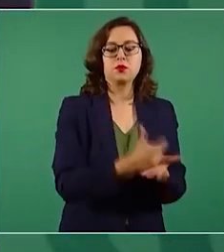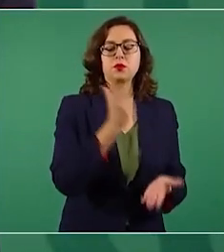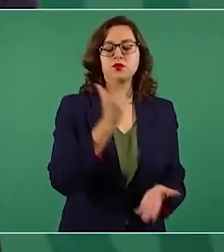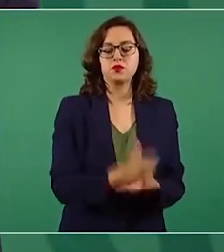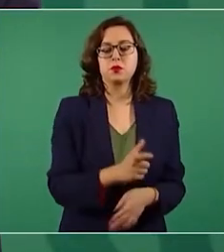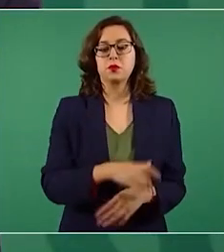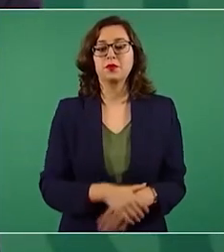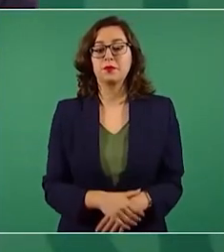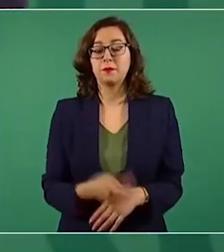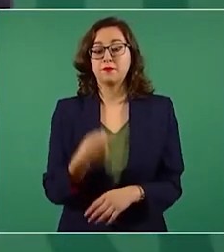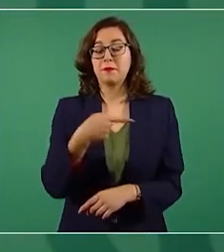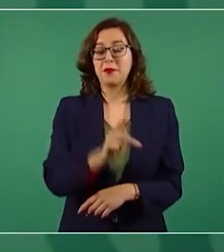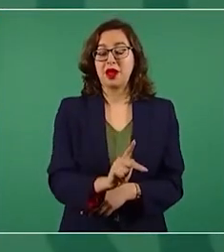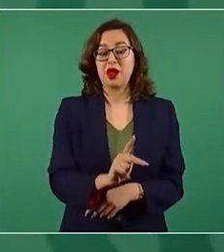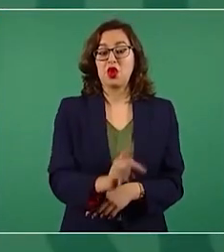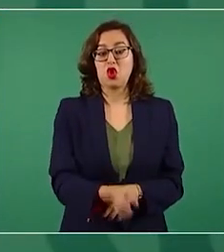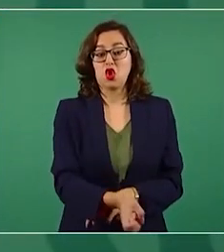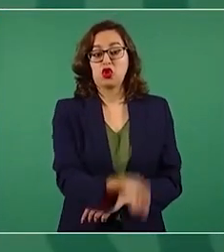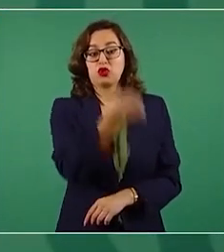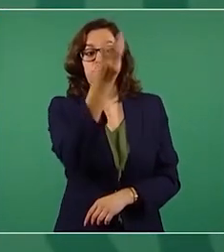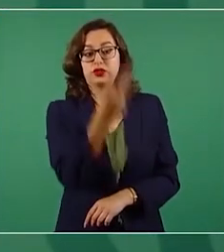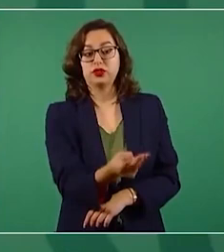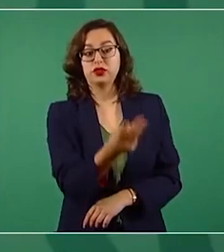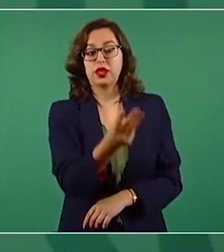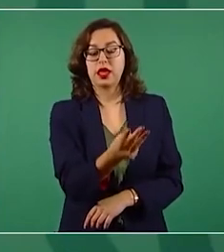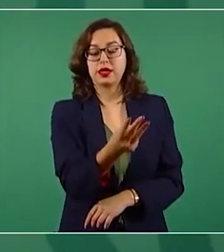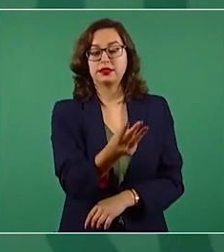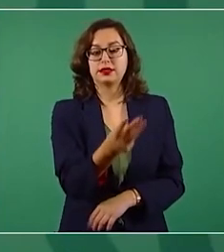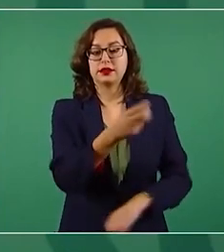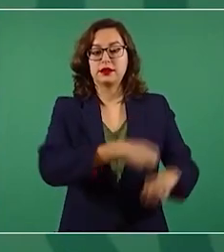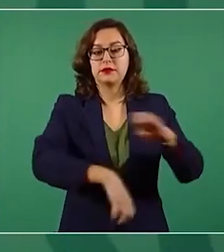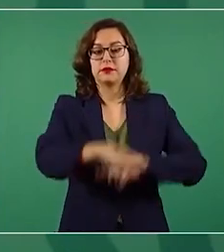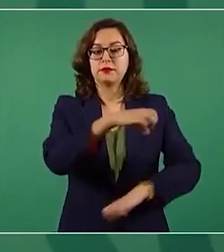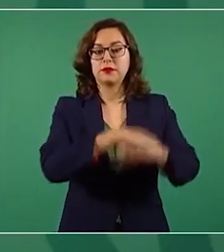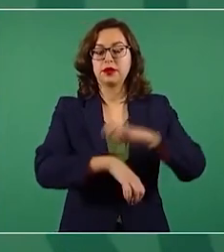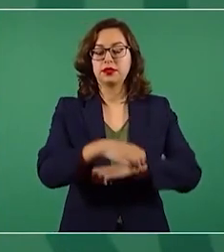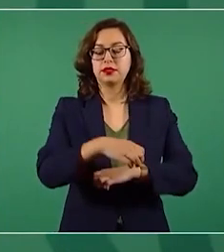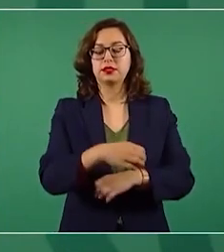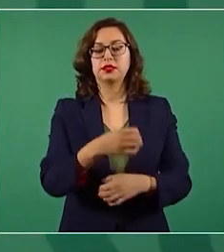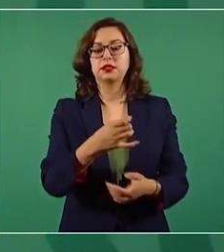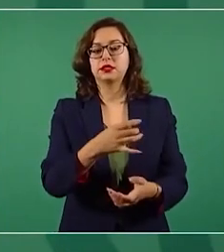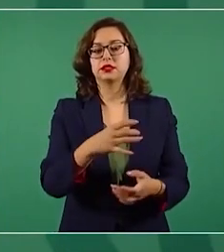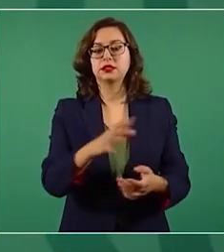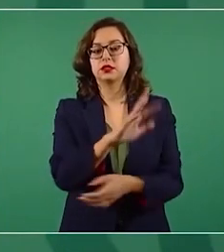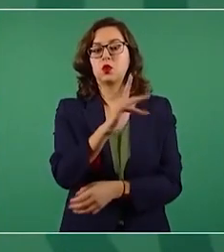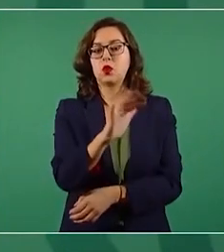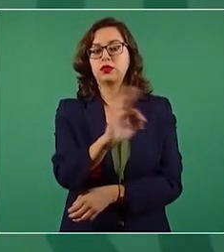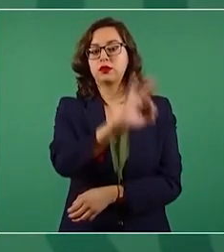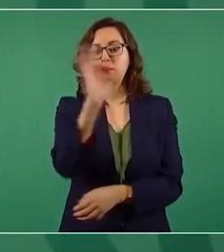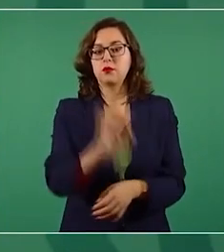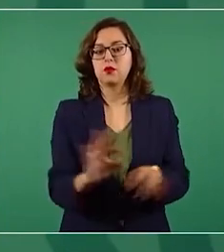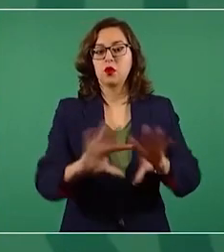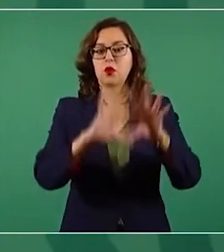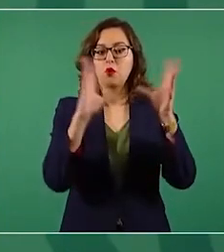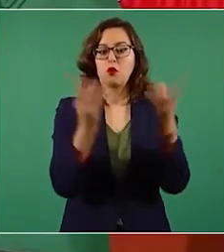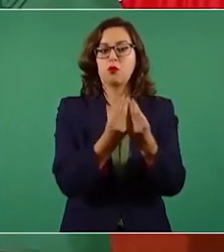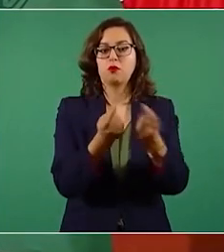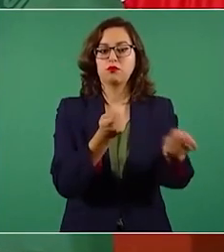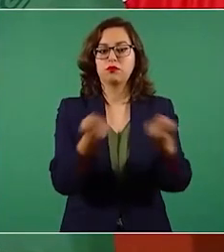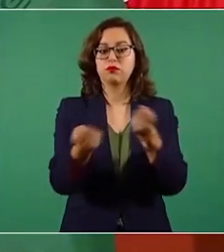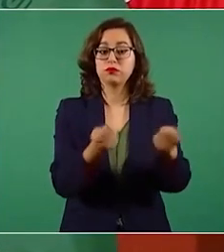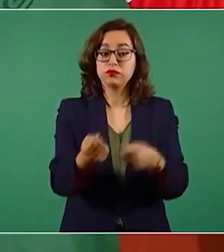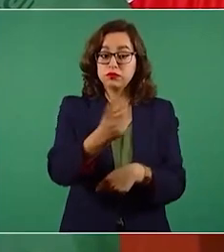concentraban la mitad, 50 mil millones de pesos al año y ni siquiera eran